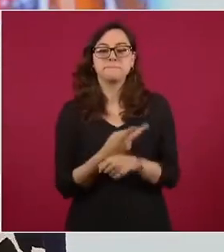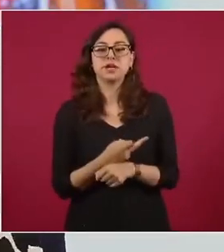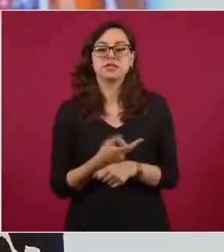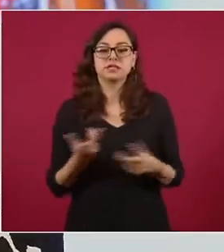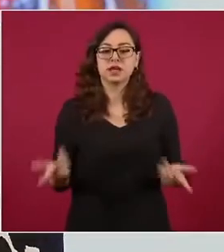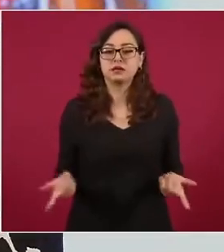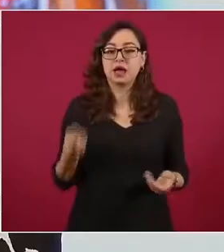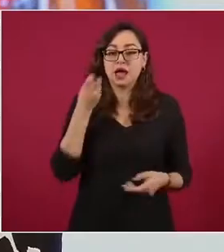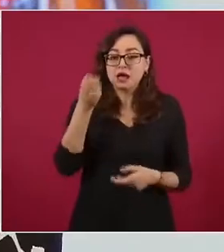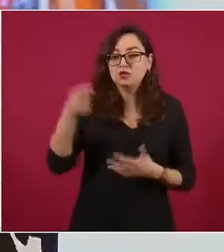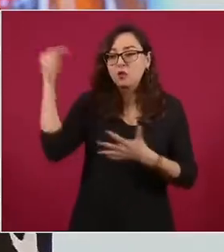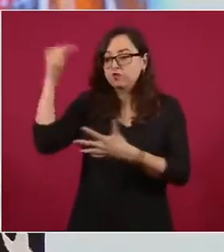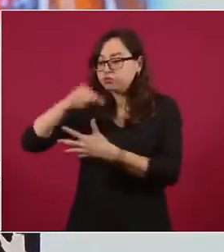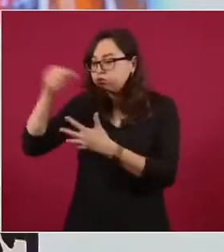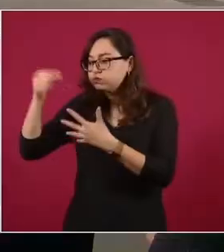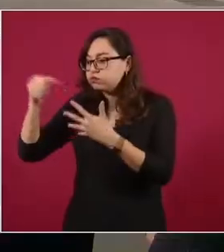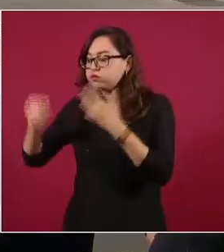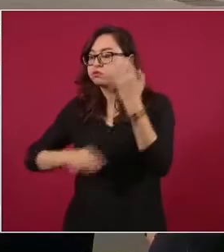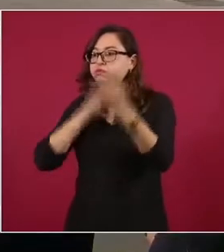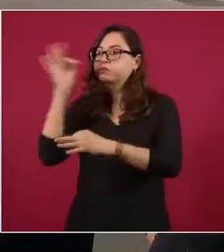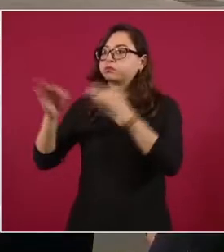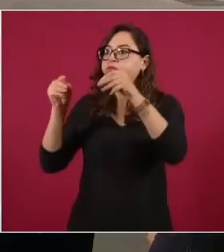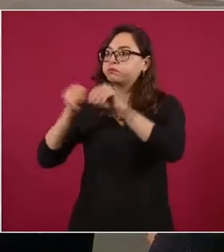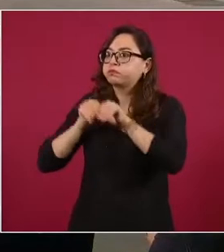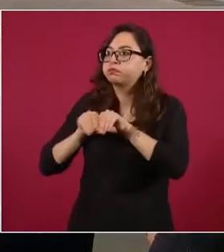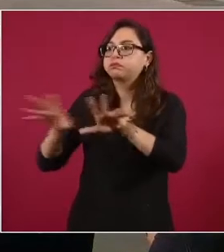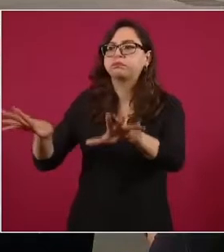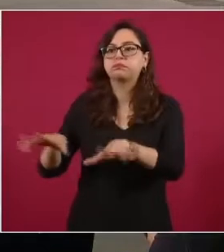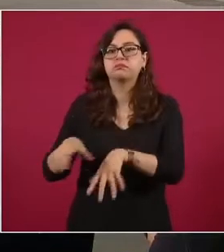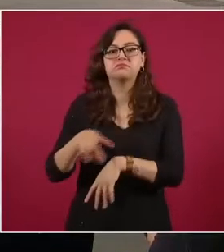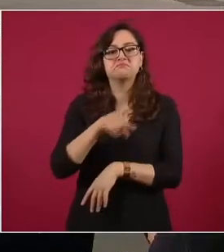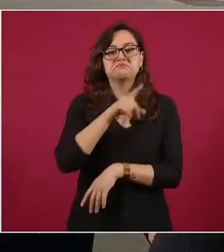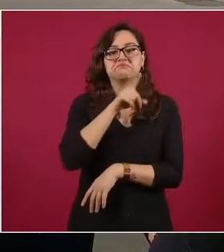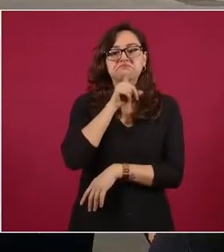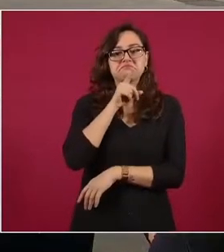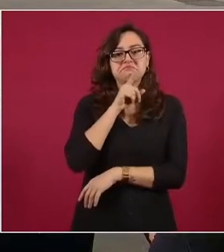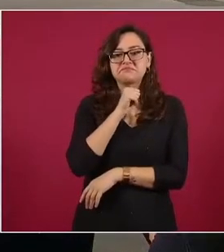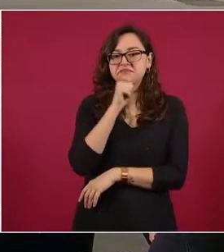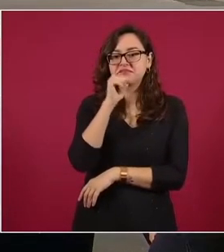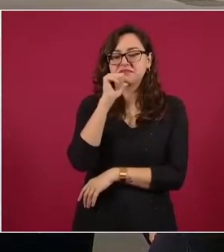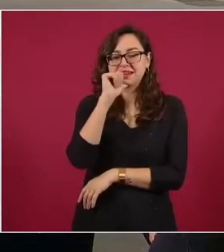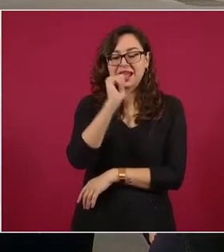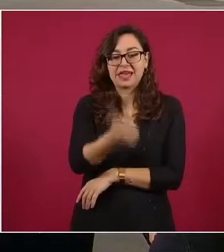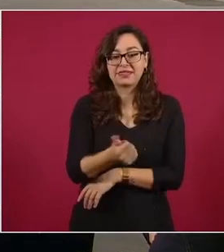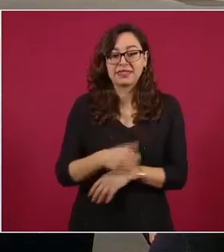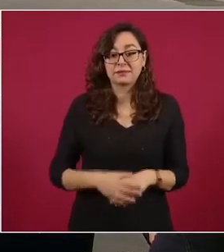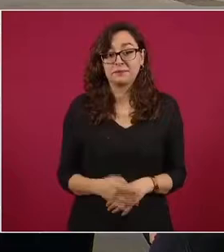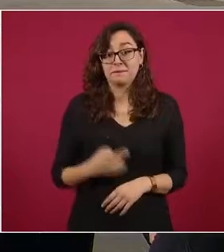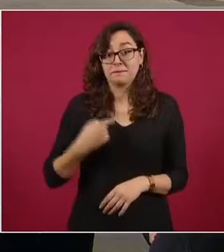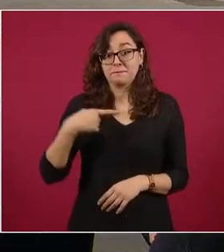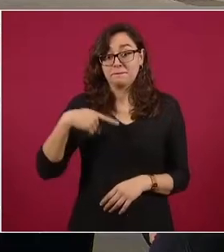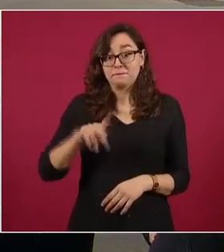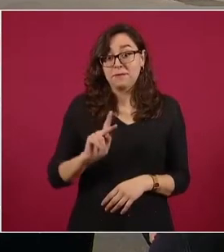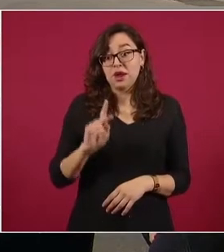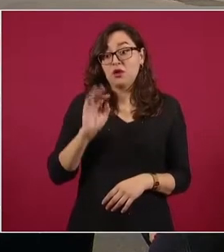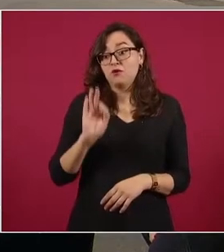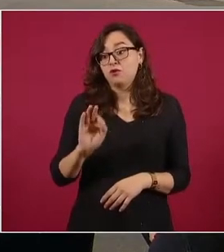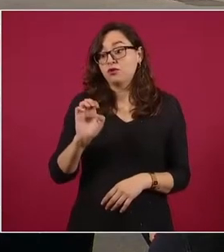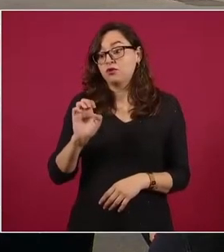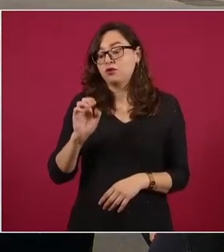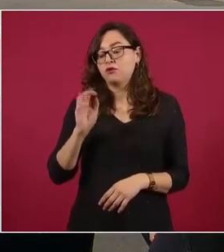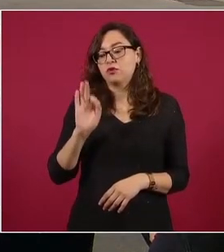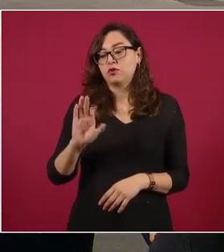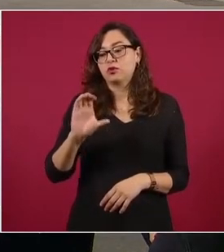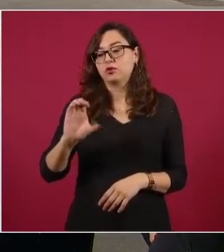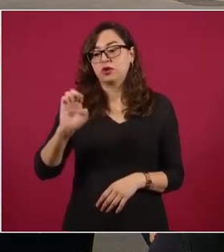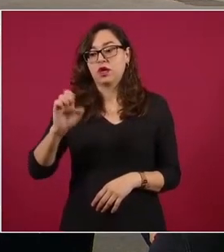guardan silencio. En cambio, sí publican notas para desprestigiar al director del fondo, Paco Ignacio Taibo II.